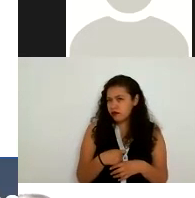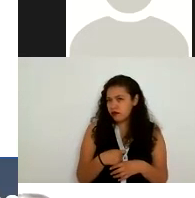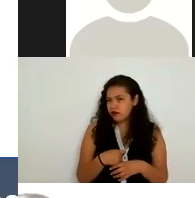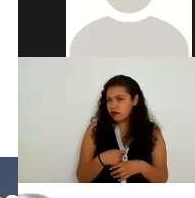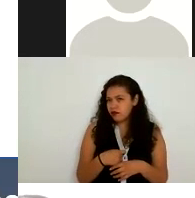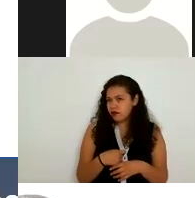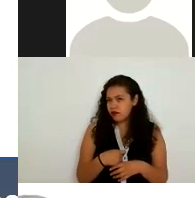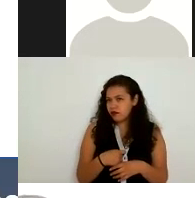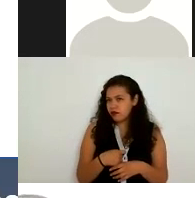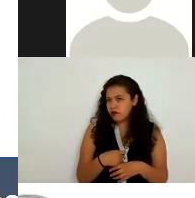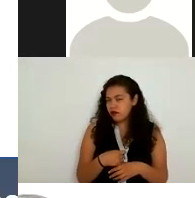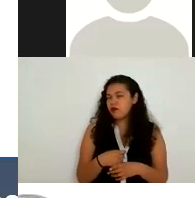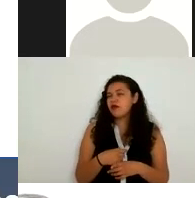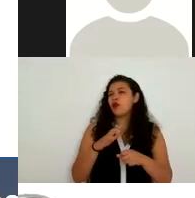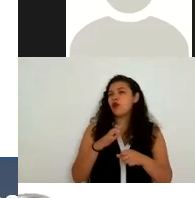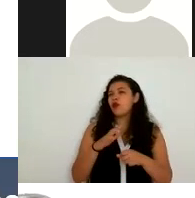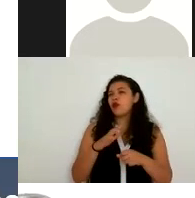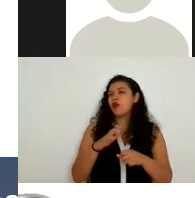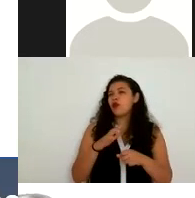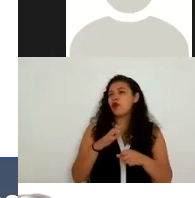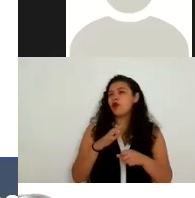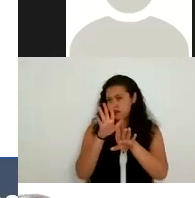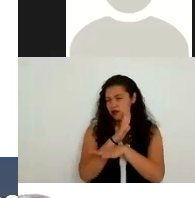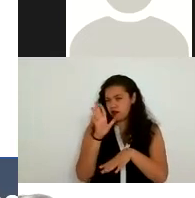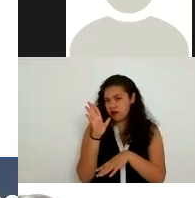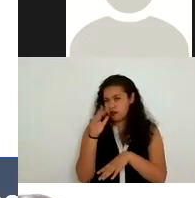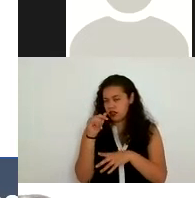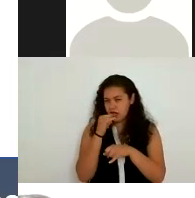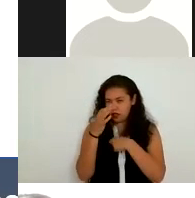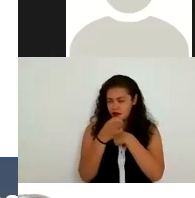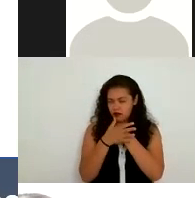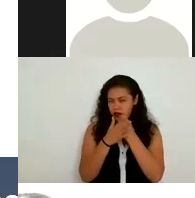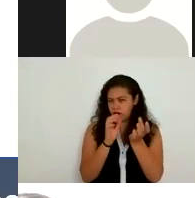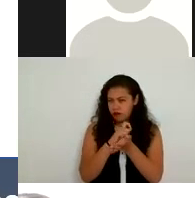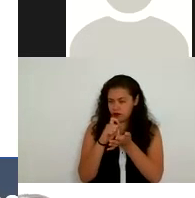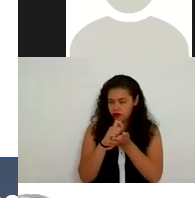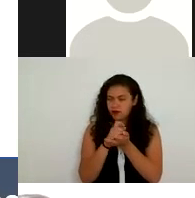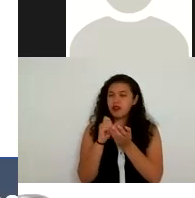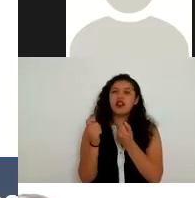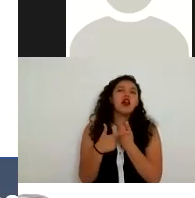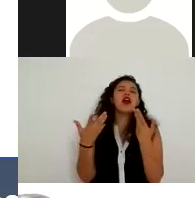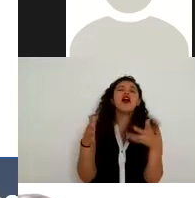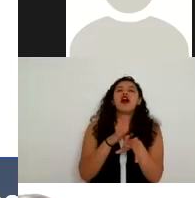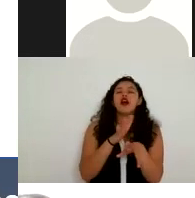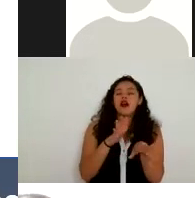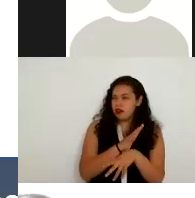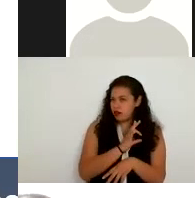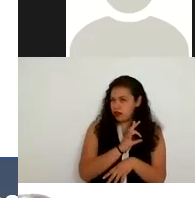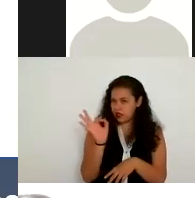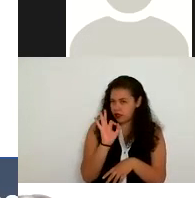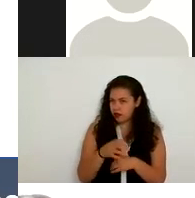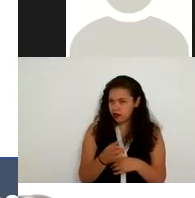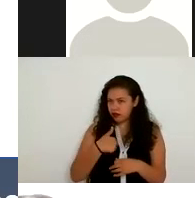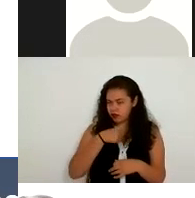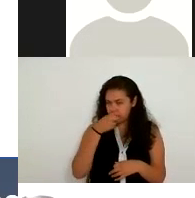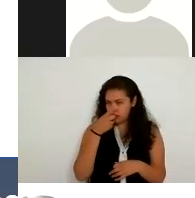la finalidad como decíamos tiene que estar en el aviso de privacidad en caso de que cambie alguna finalidad le recomendamos que